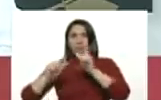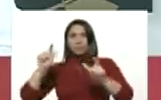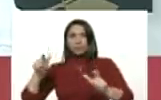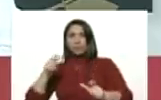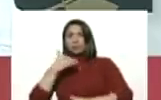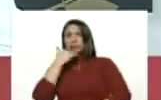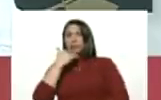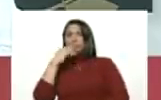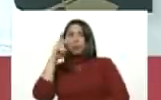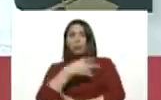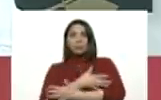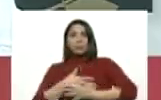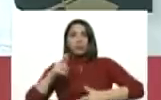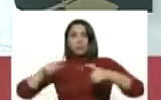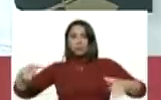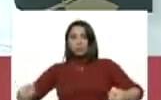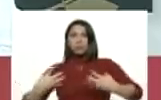millones.